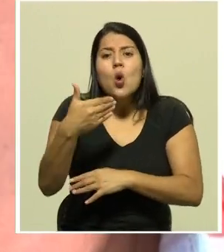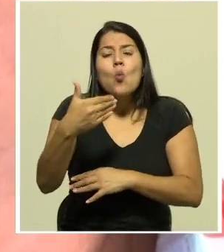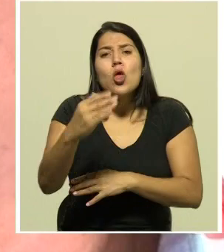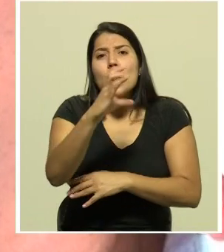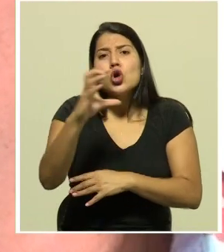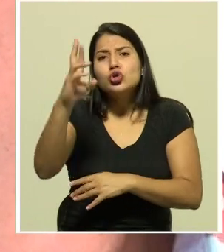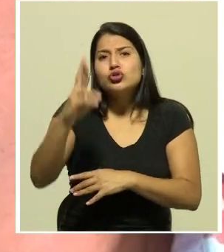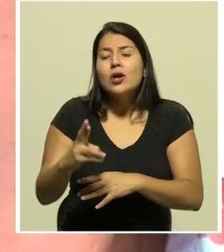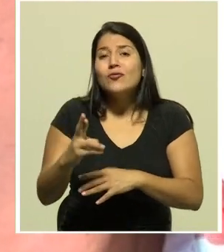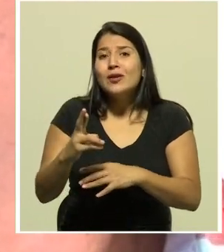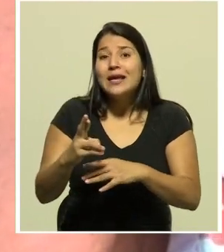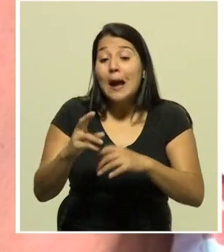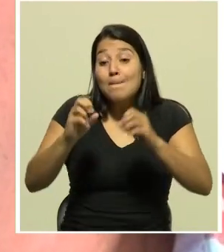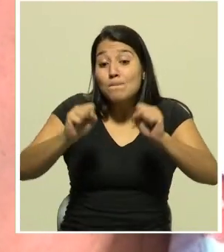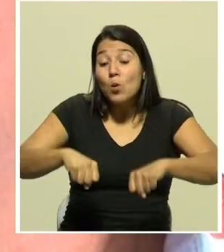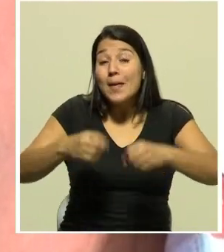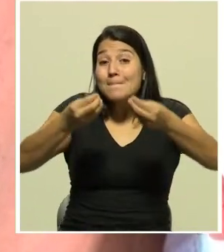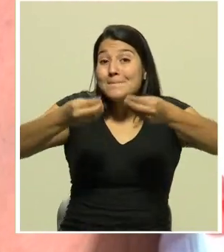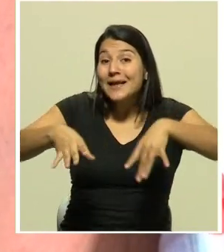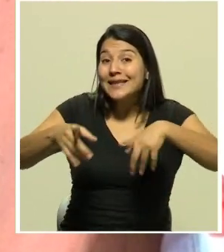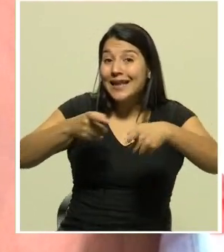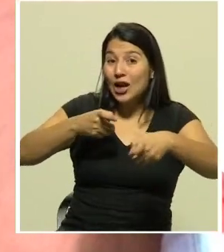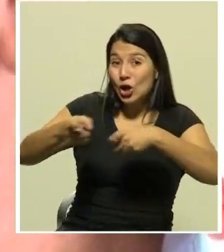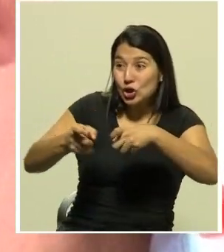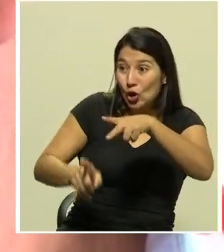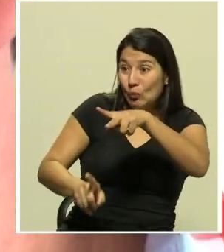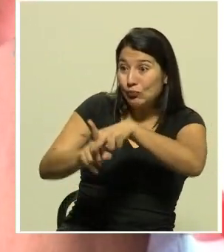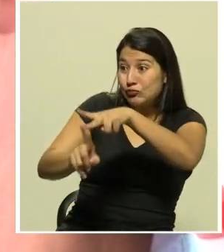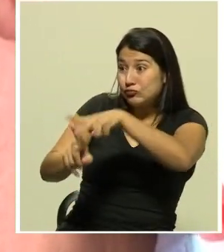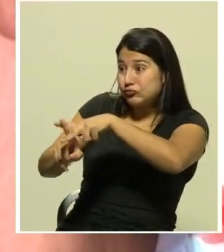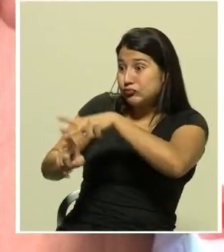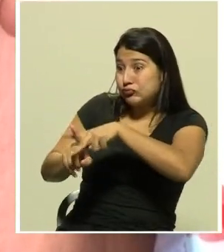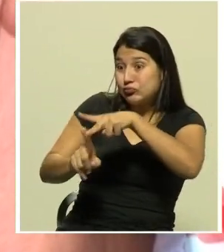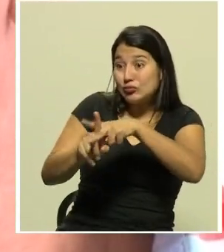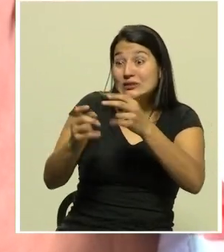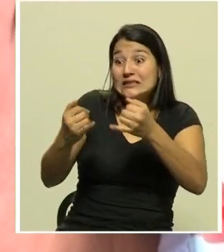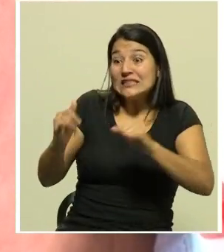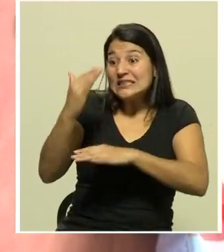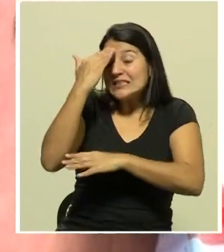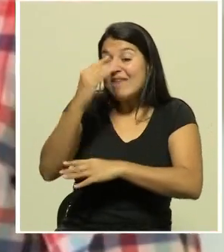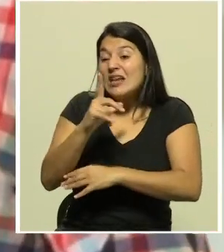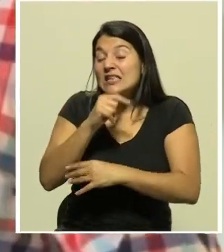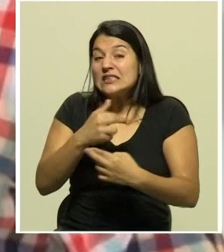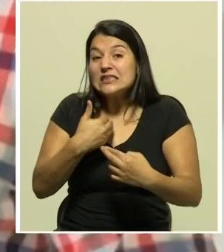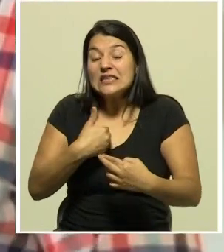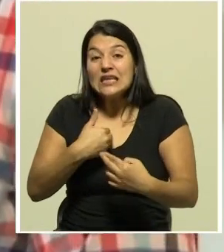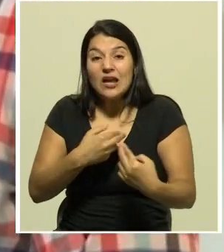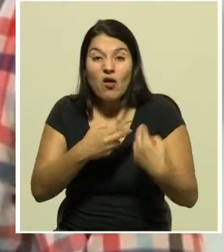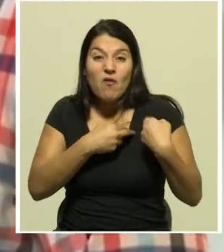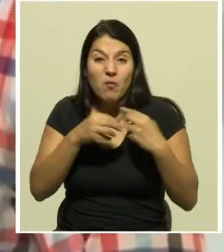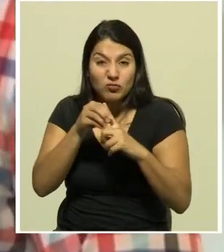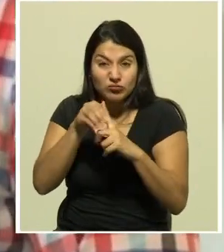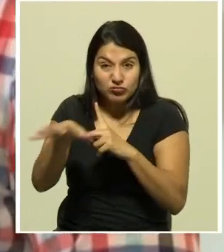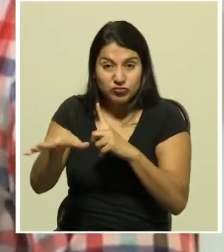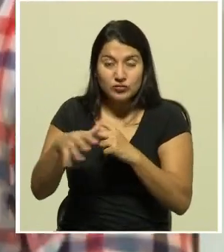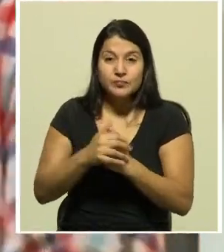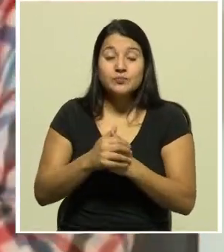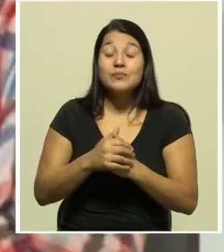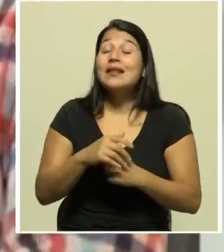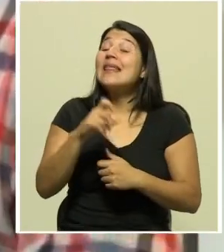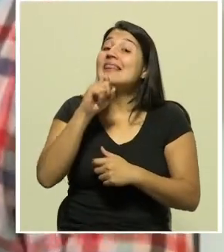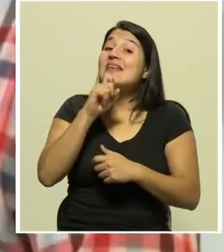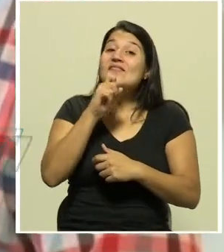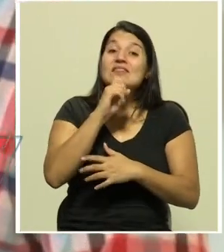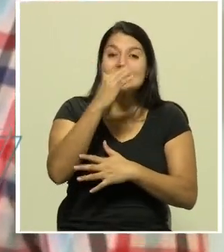transmisión comunitaria, misma que ha sido muy advertida por el ministro de Salud, Daniel Salas. Es muy difícil de predecir, pero definitivamente,